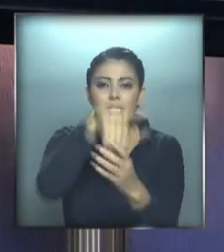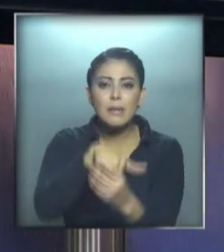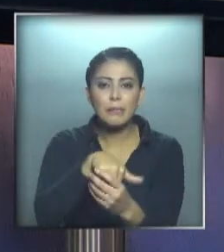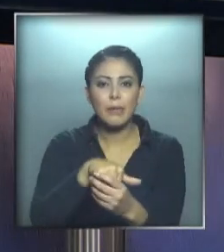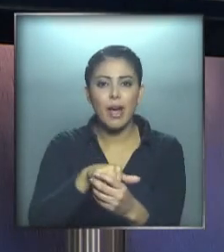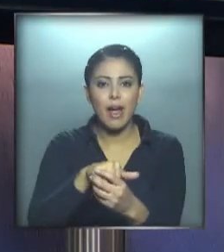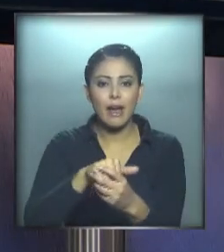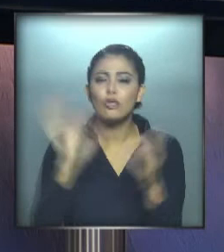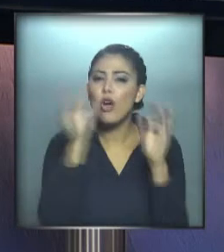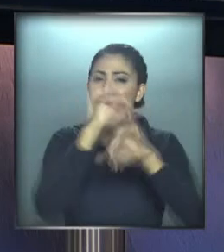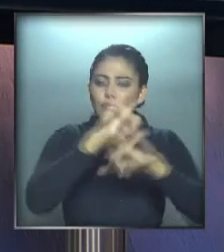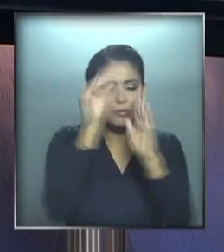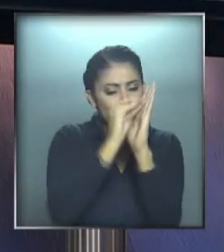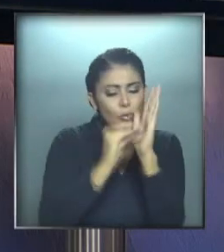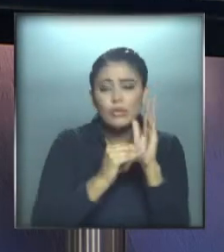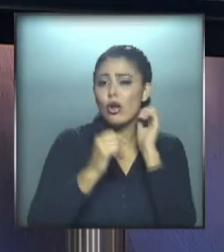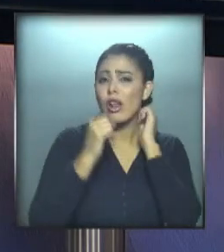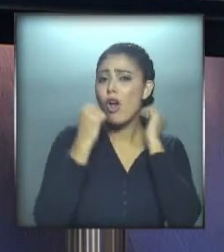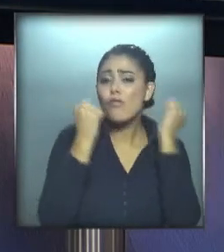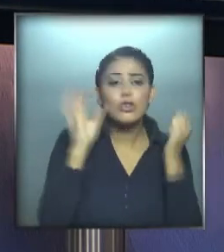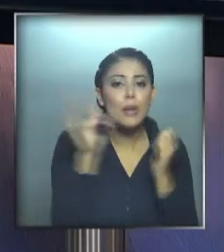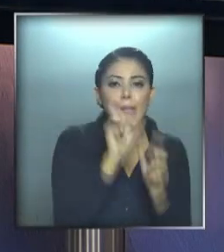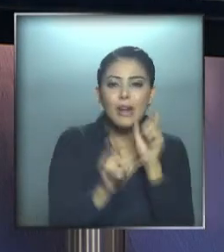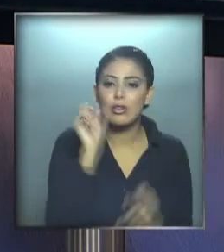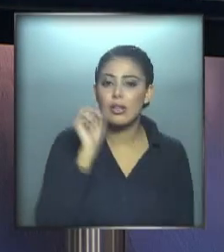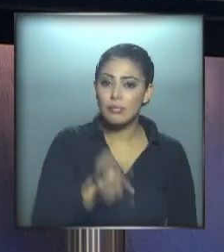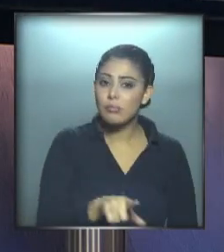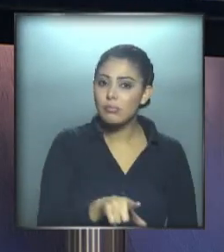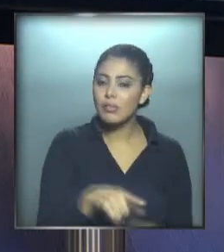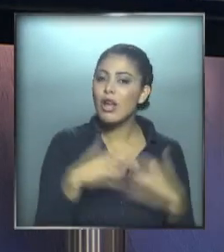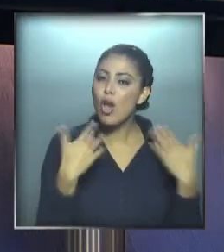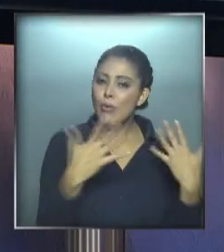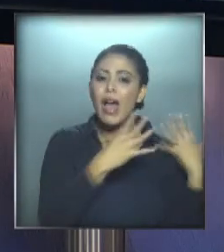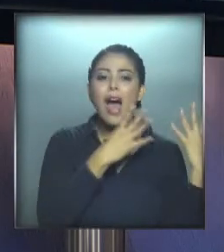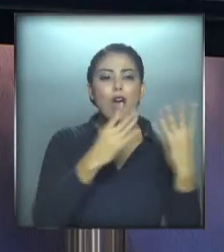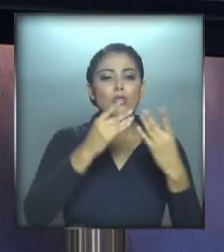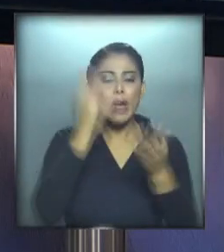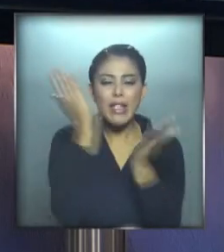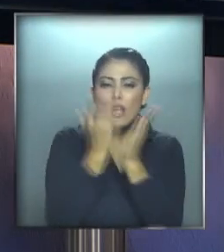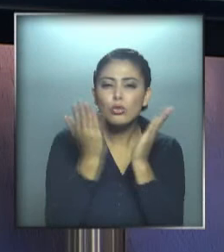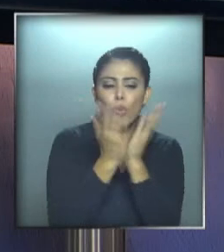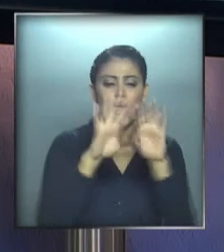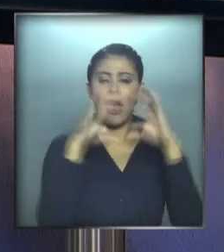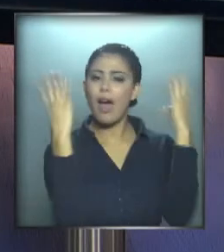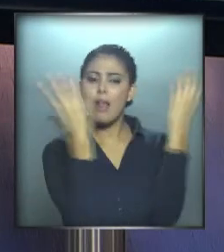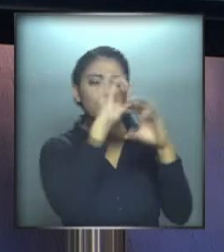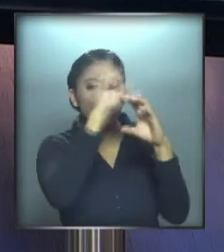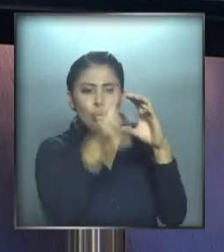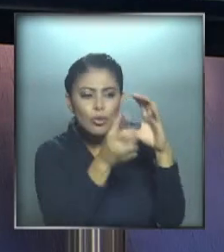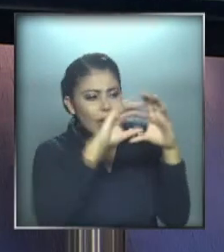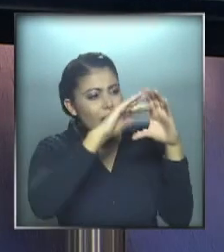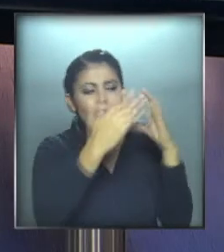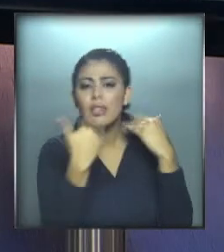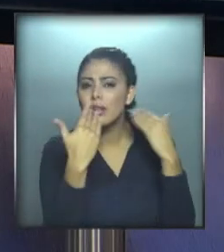con los datos, con el esfuerzo de toda esta gente para contribuir al estudio de la atmósfera. Imagínense ustedes,